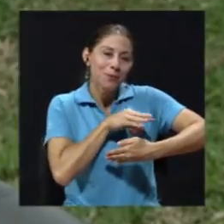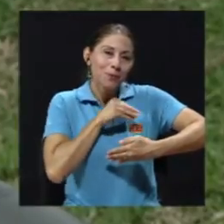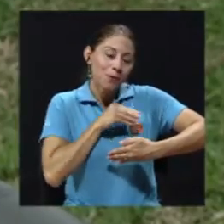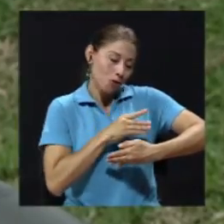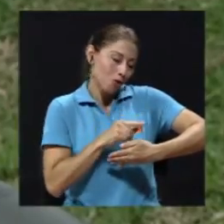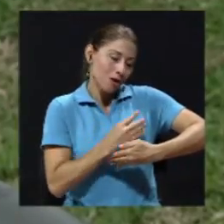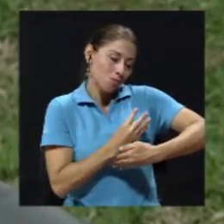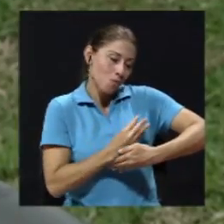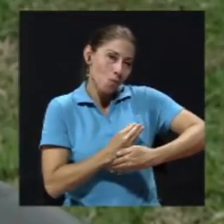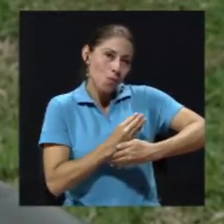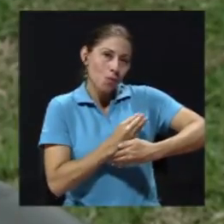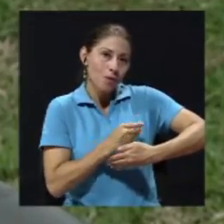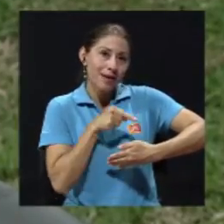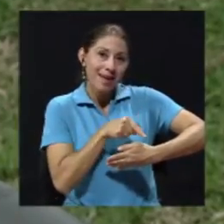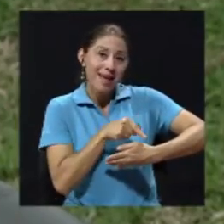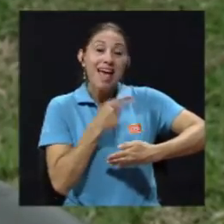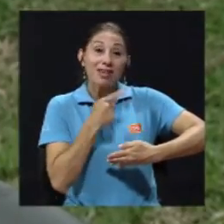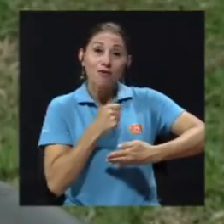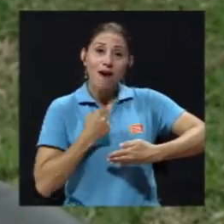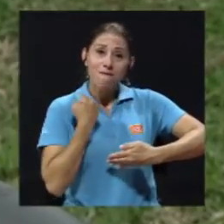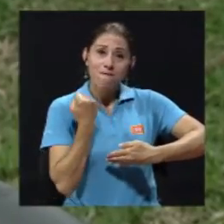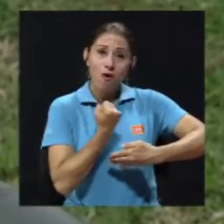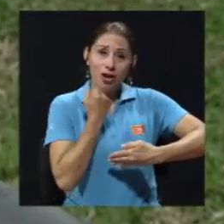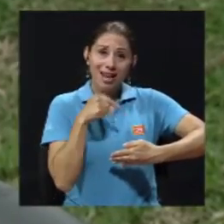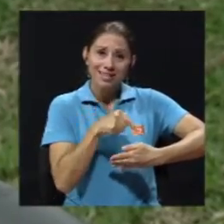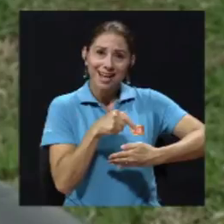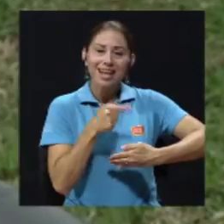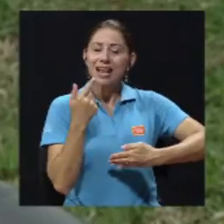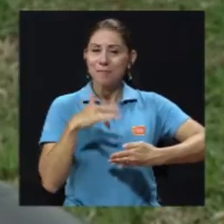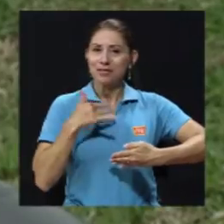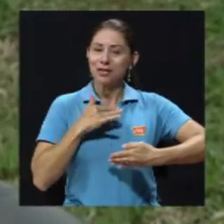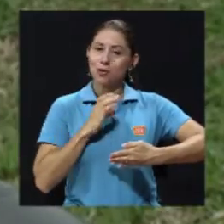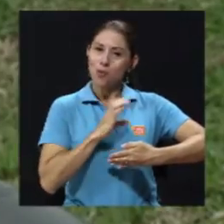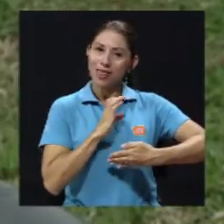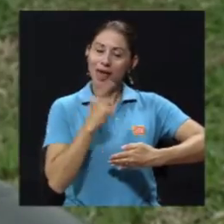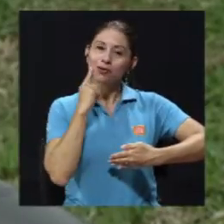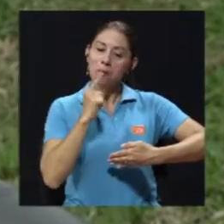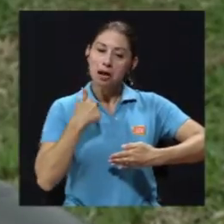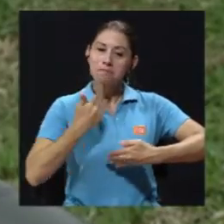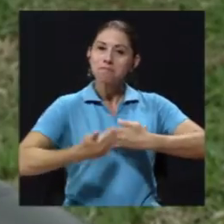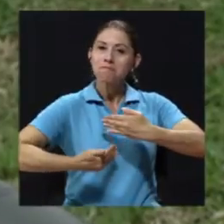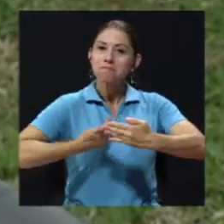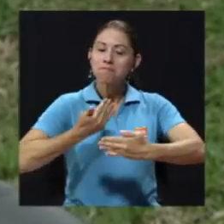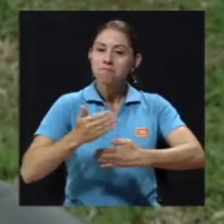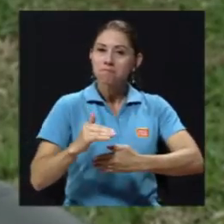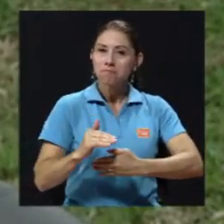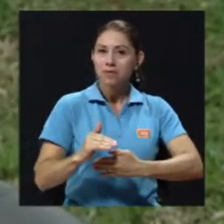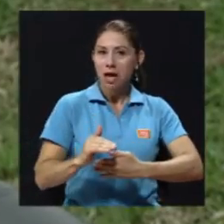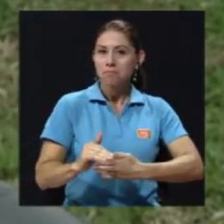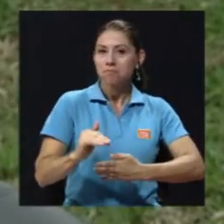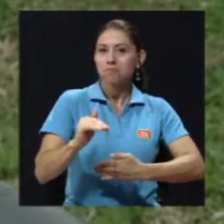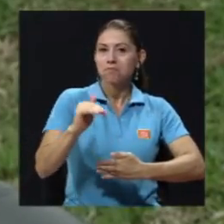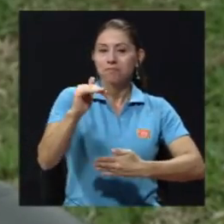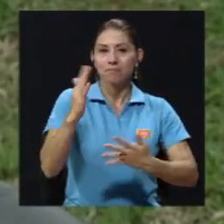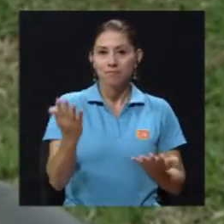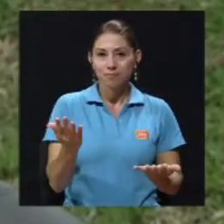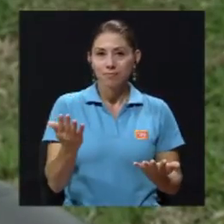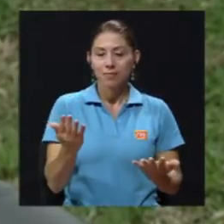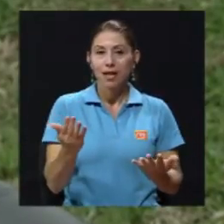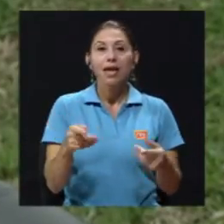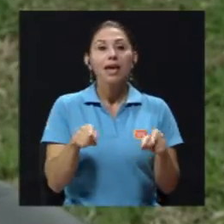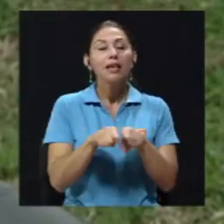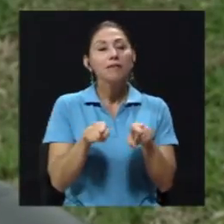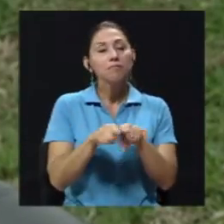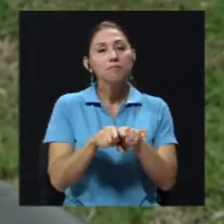fortalecer y a recibir pues todos los cuidados para adecuarse y crecer fuera del vientre materno.